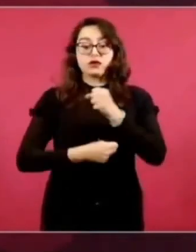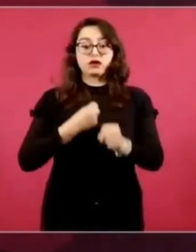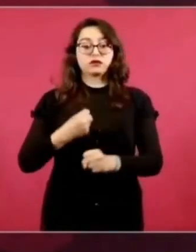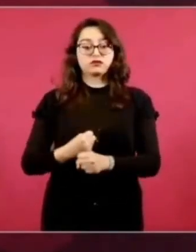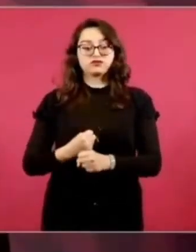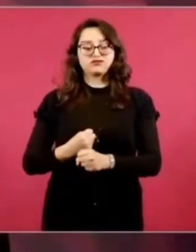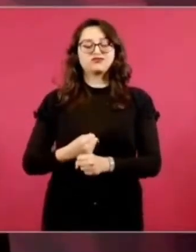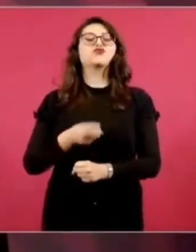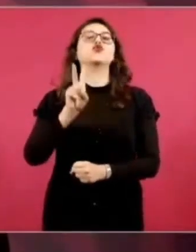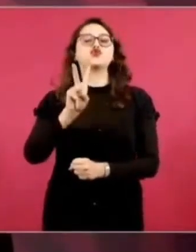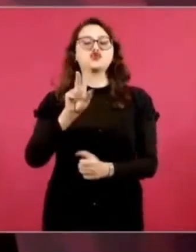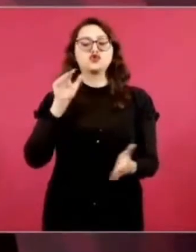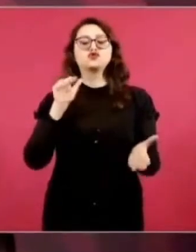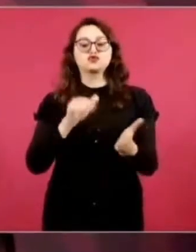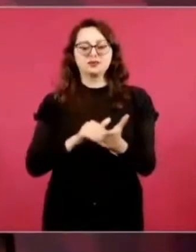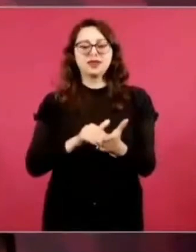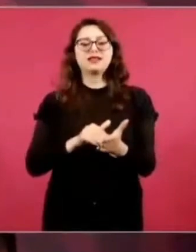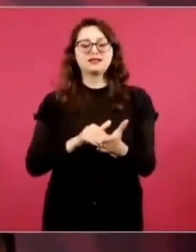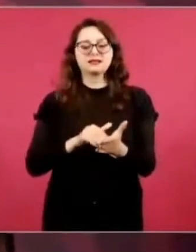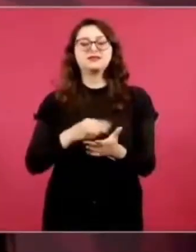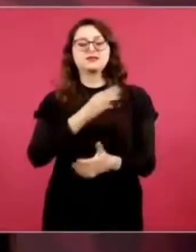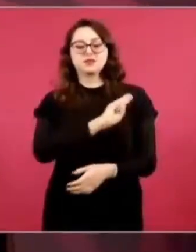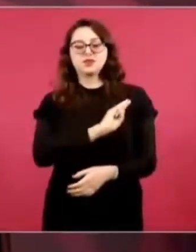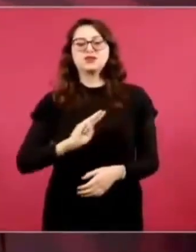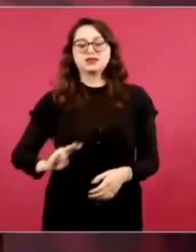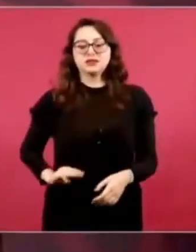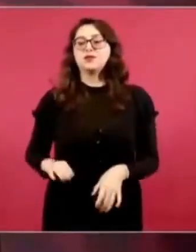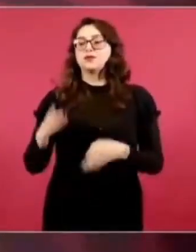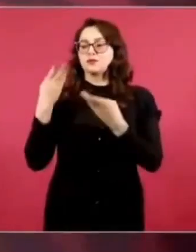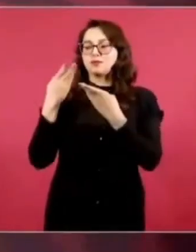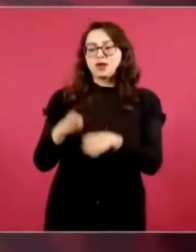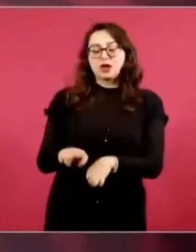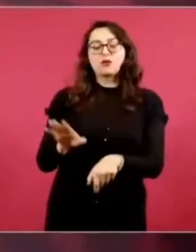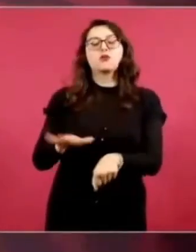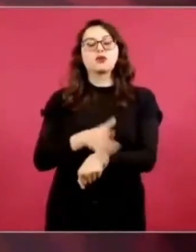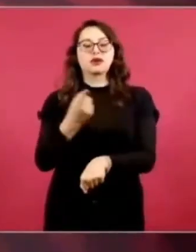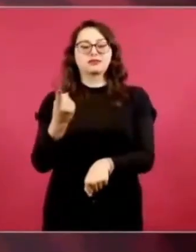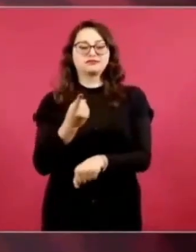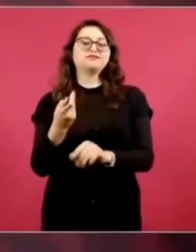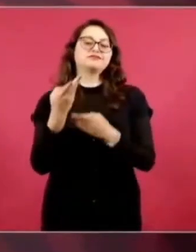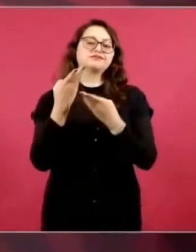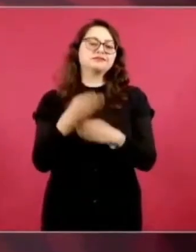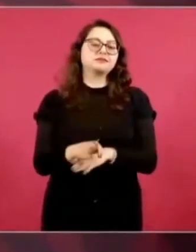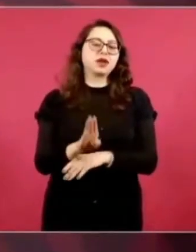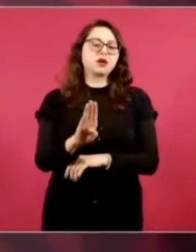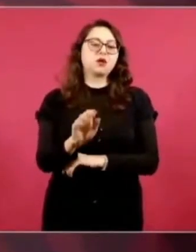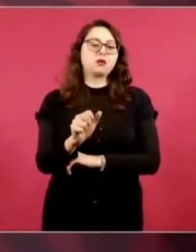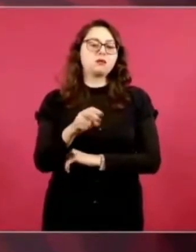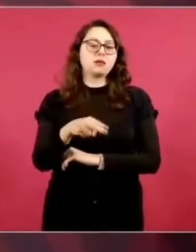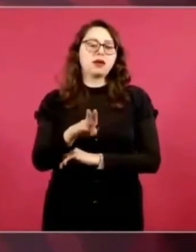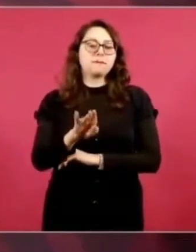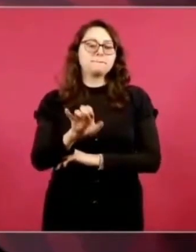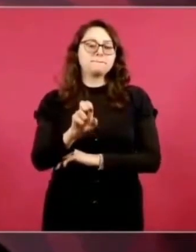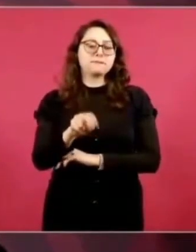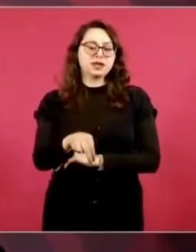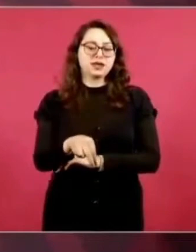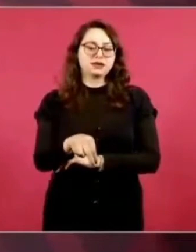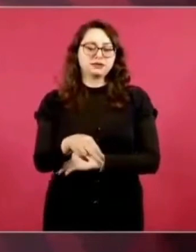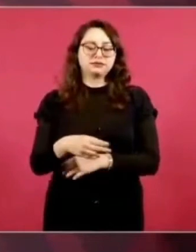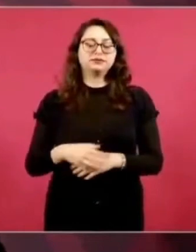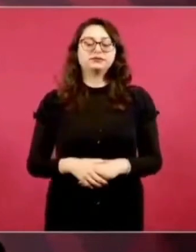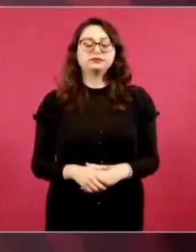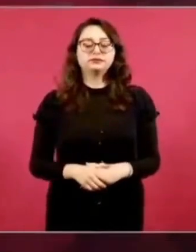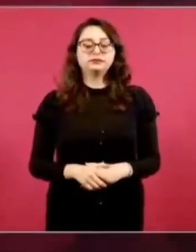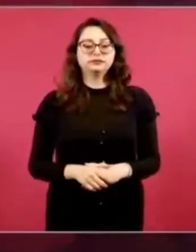y aumentó por los bancos del bienestar, porque se